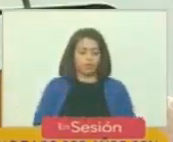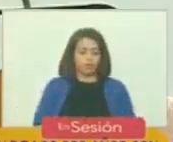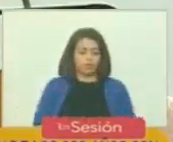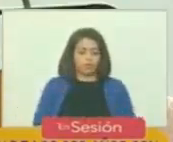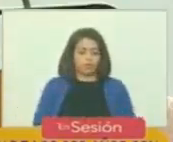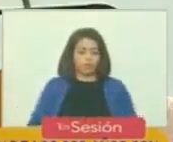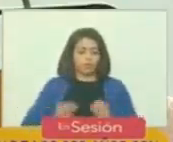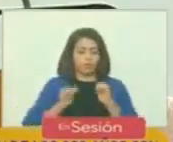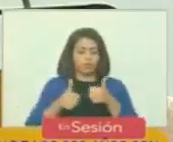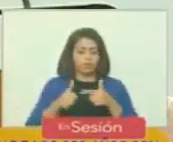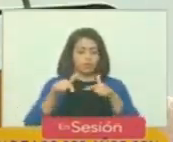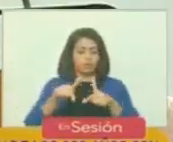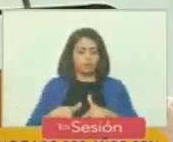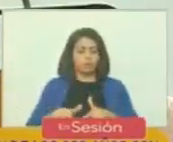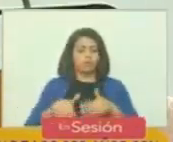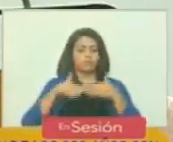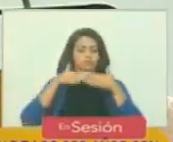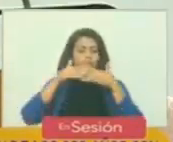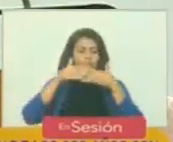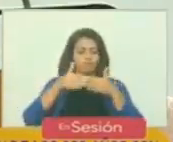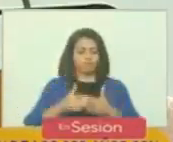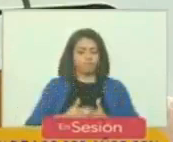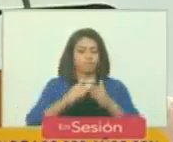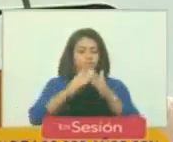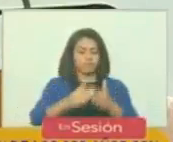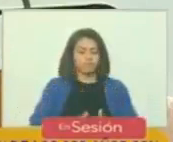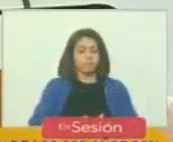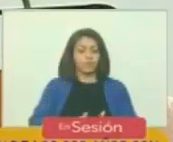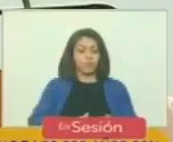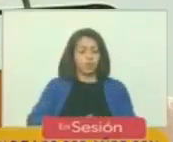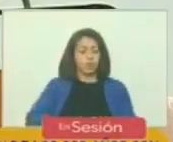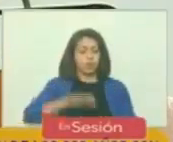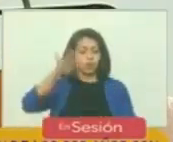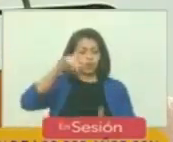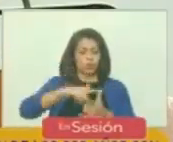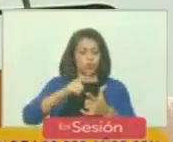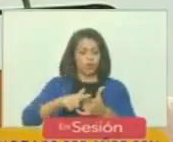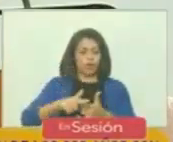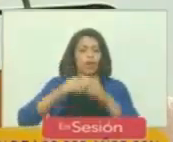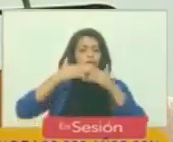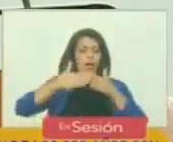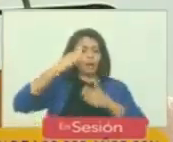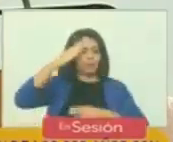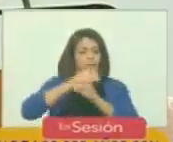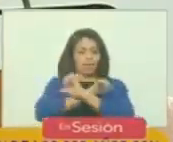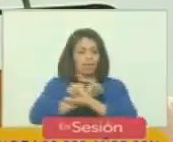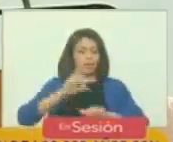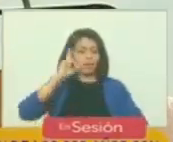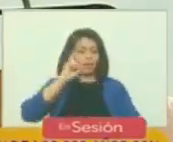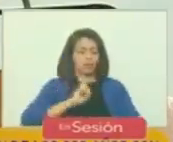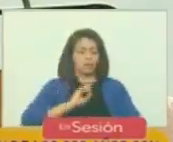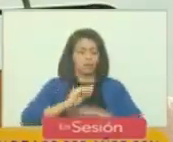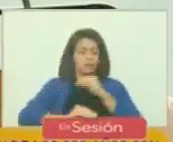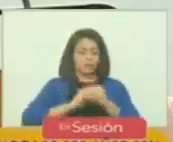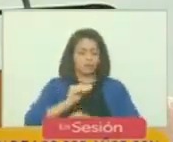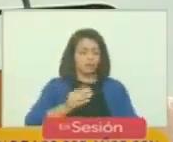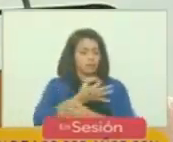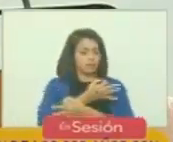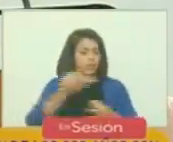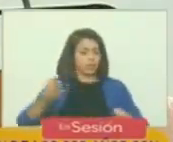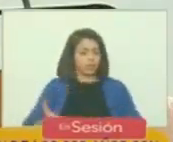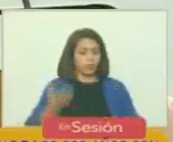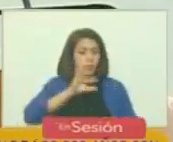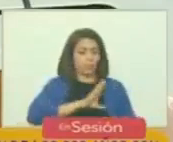desprende esta nave intitulada gloriosa nave intitulada armada bolivariana depositaria de tan excelso